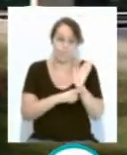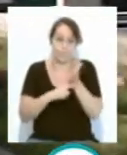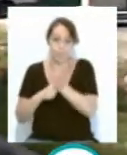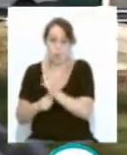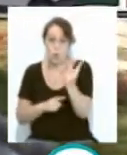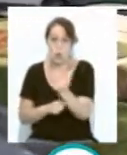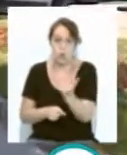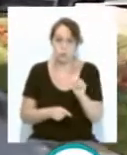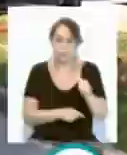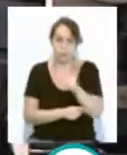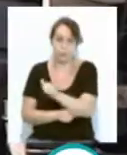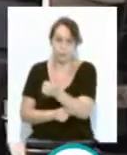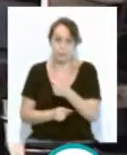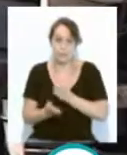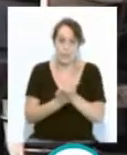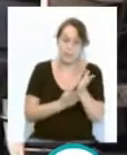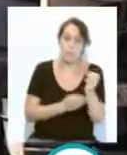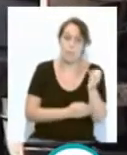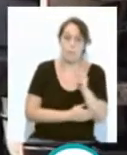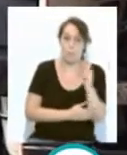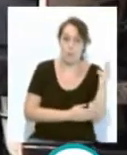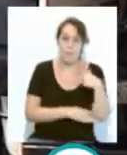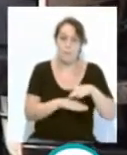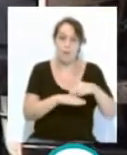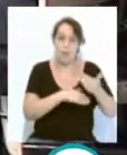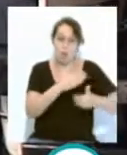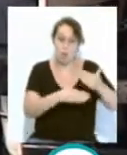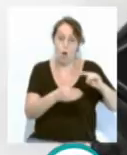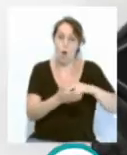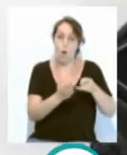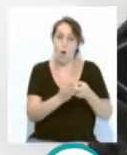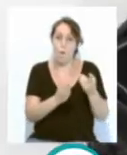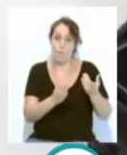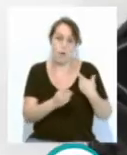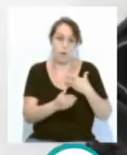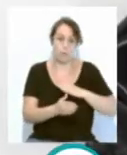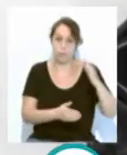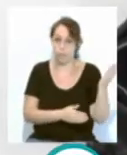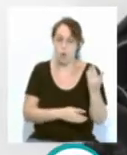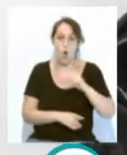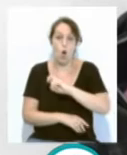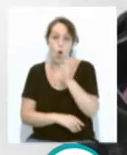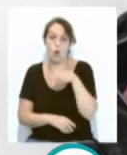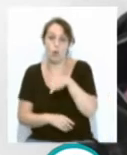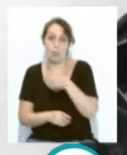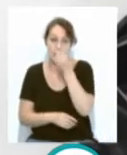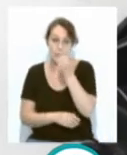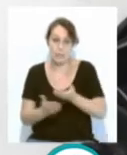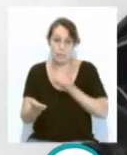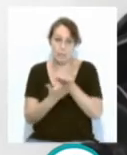que se han aprobado. Una por parte de los populares para la puesta en marcha de un plan de choque y otra solicitada por los socialistas,